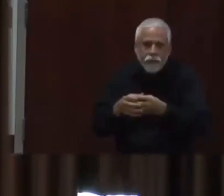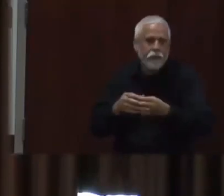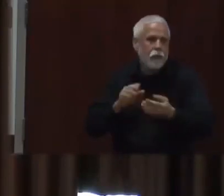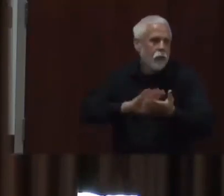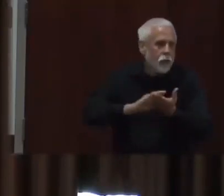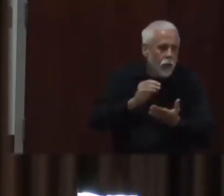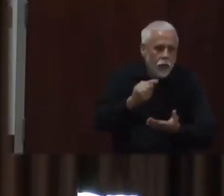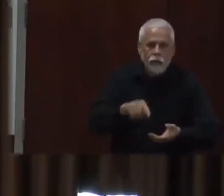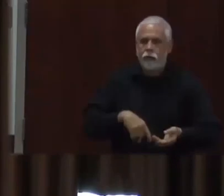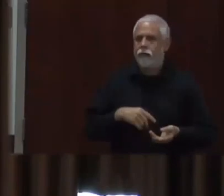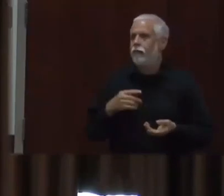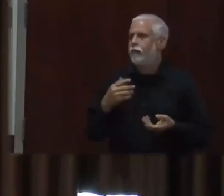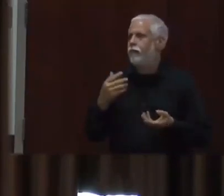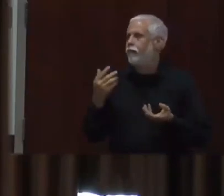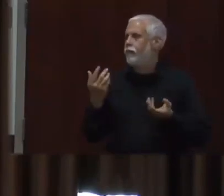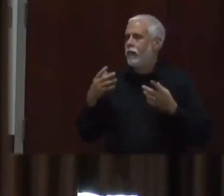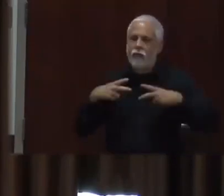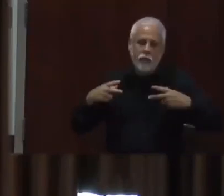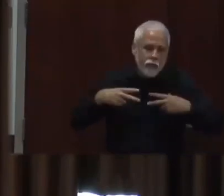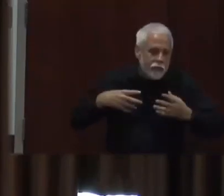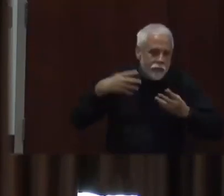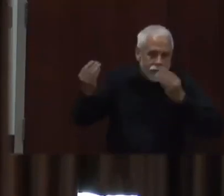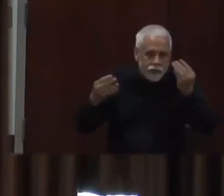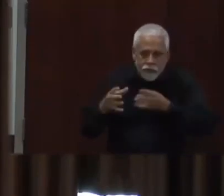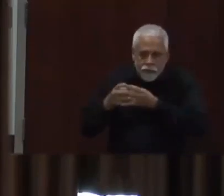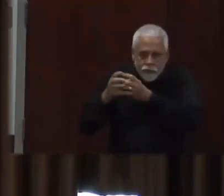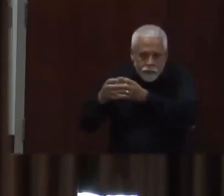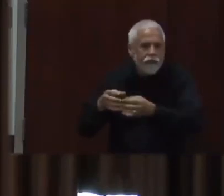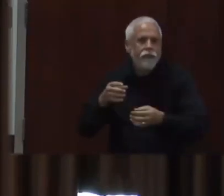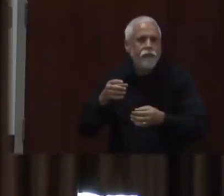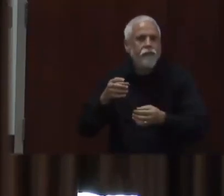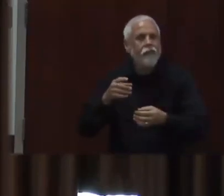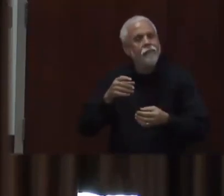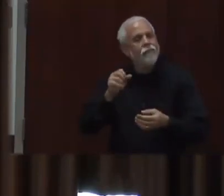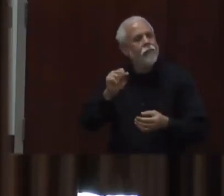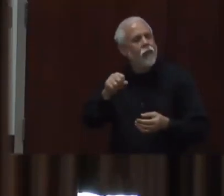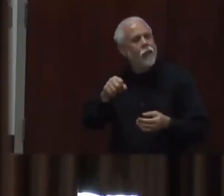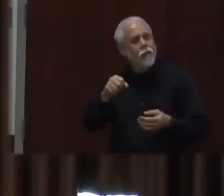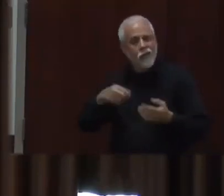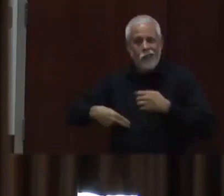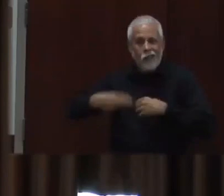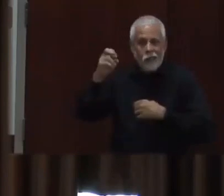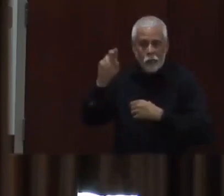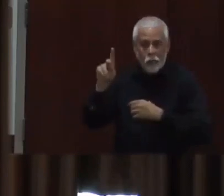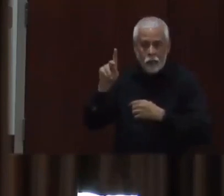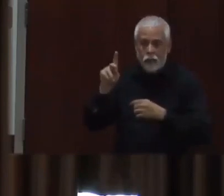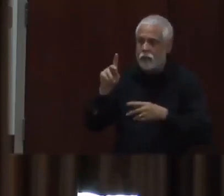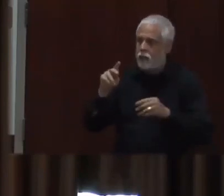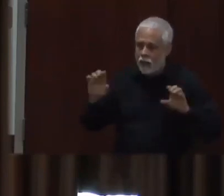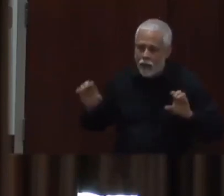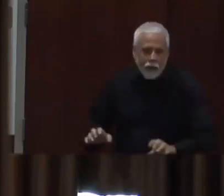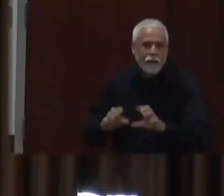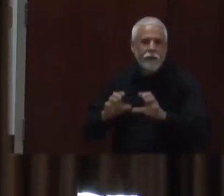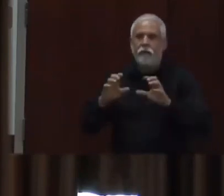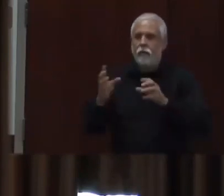adentro. Entonces, queremos considerar que si hay personas en su